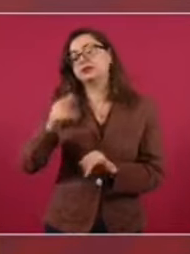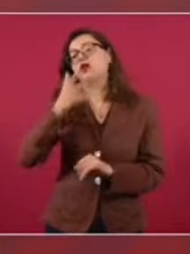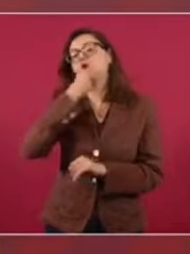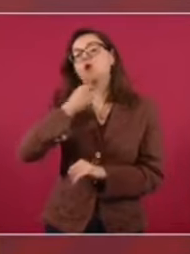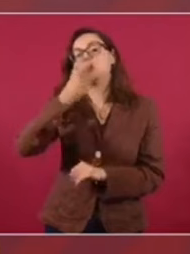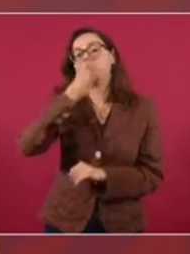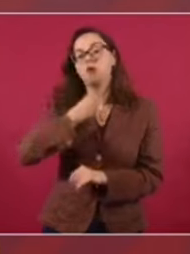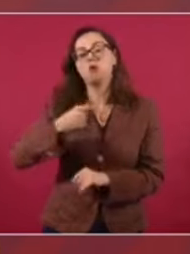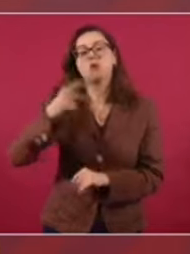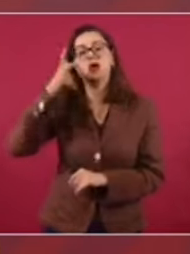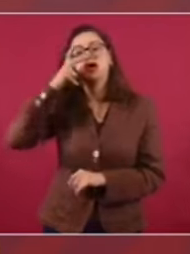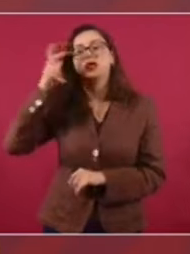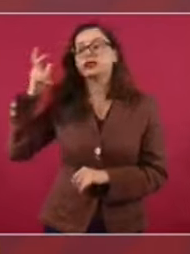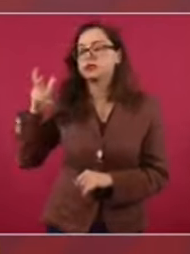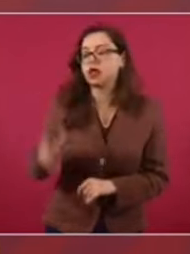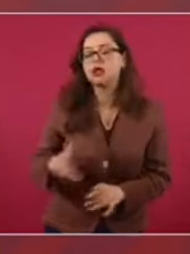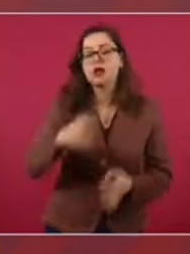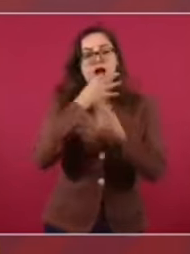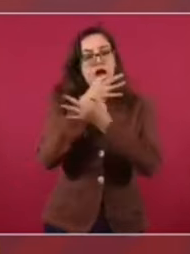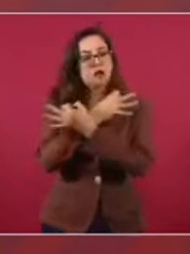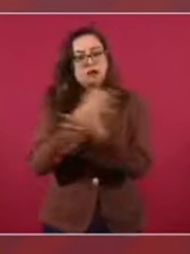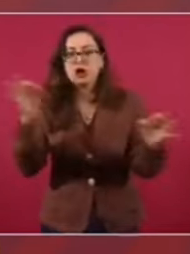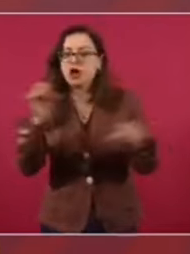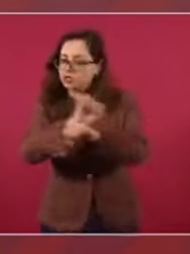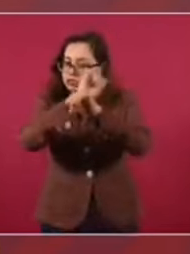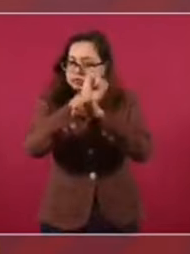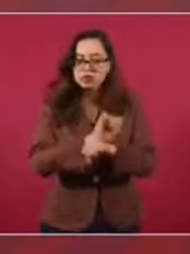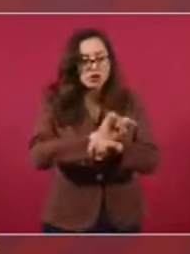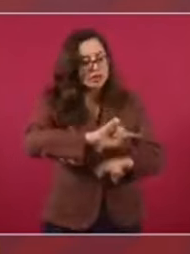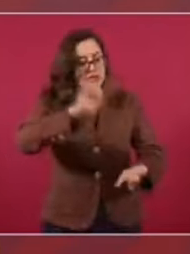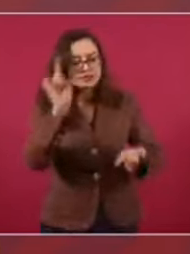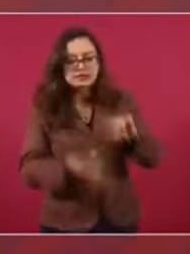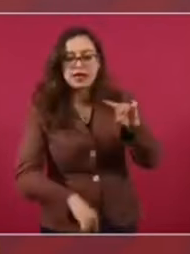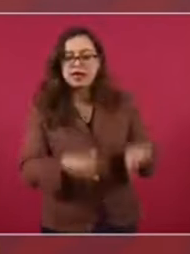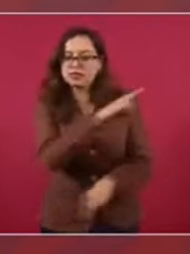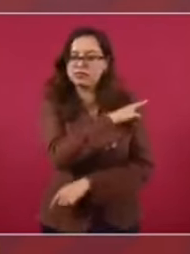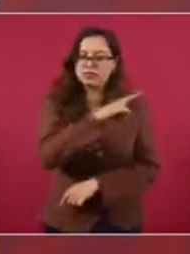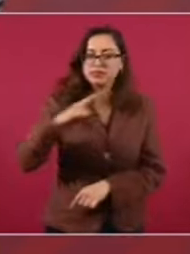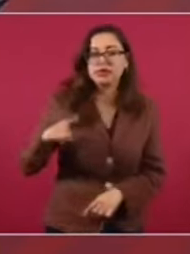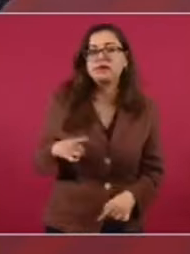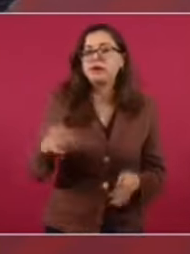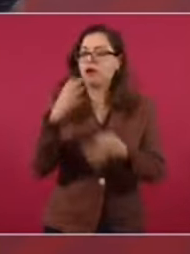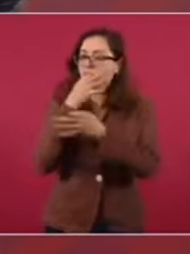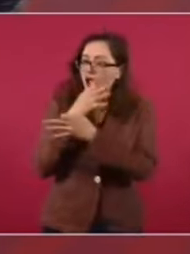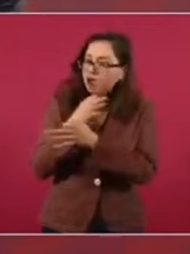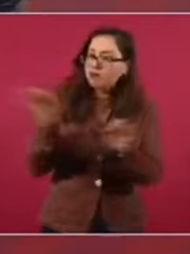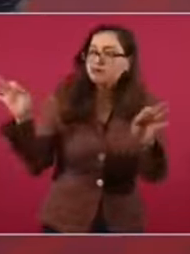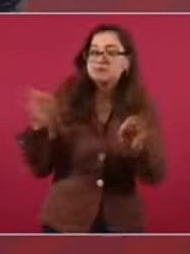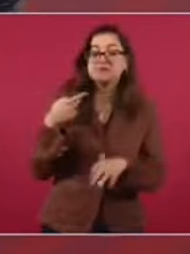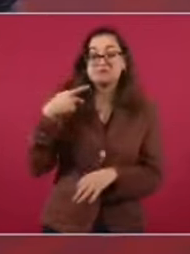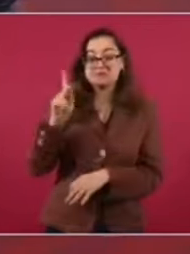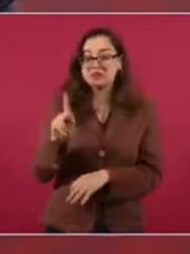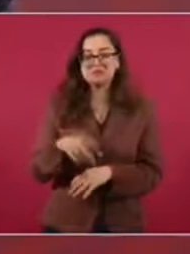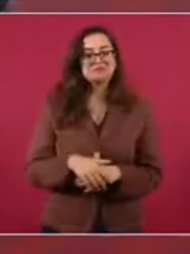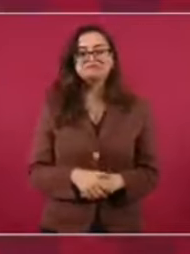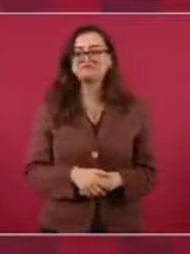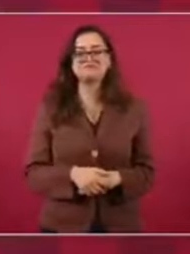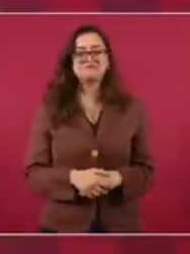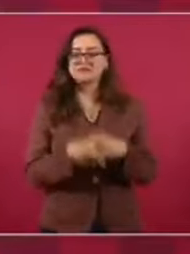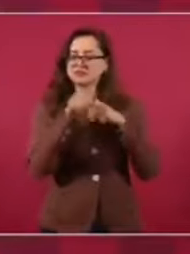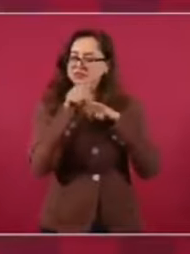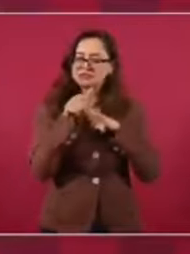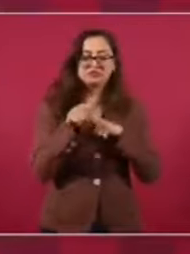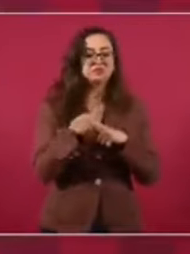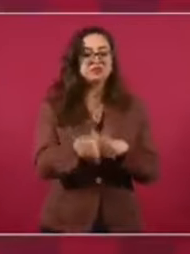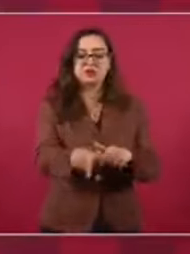y escribió, de que debía, de abolirse, la esclavitud, pero, esclavitud, continuó, en